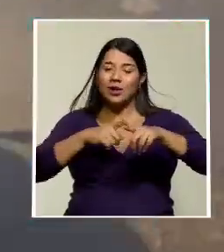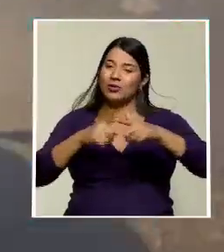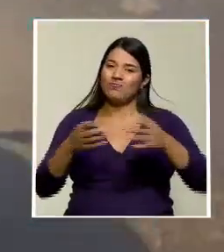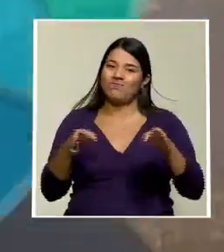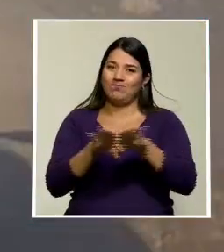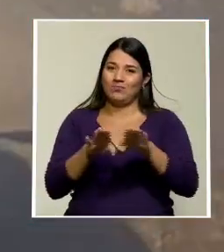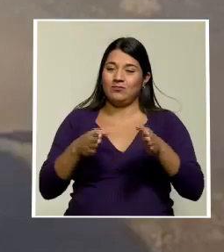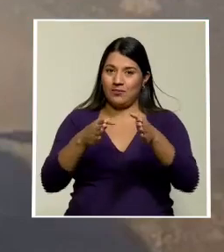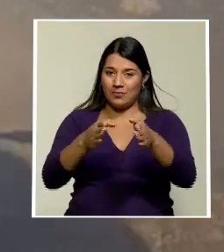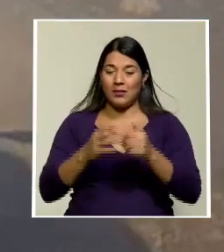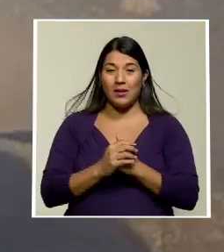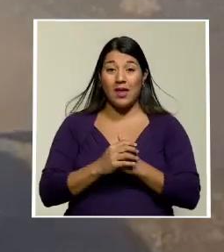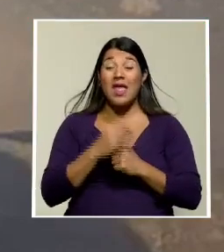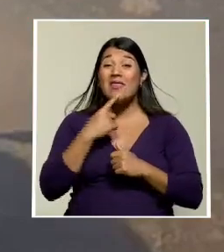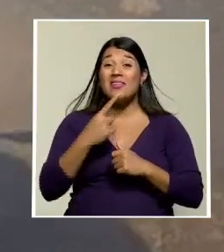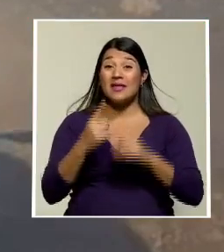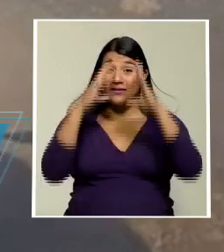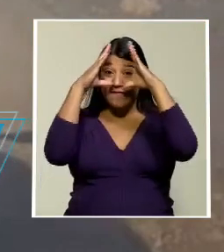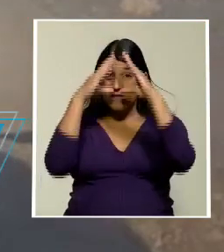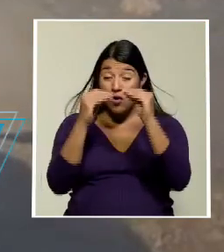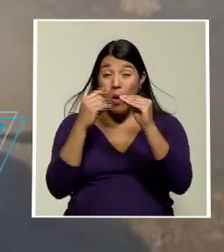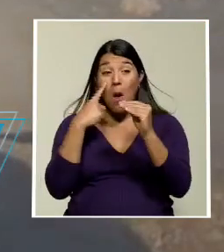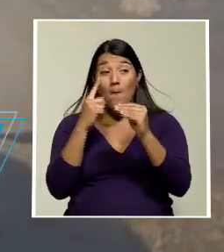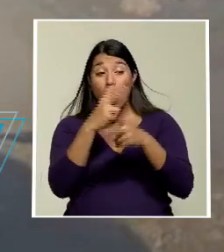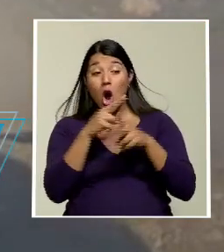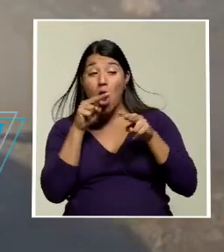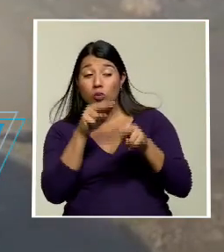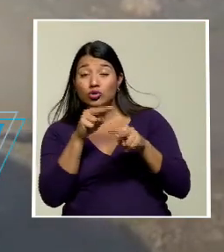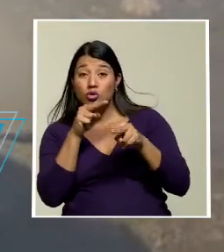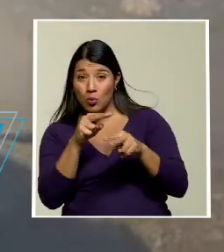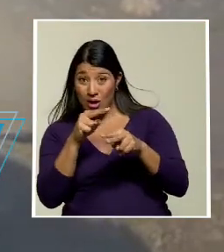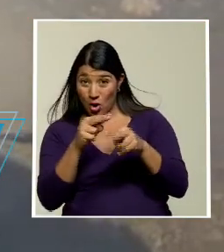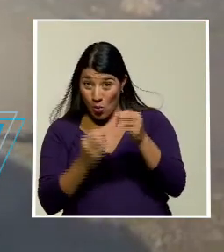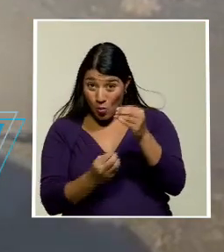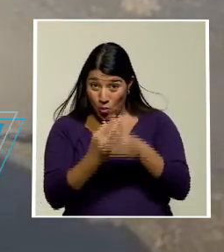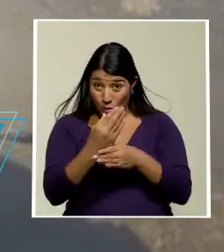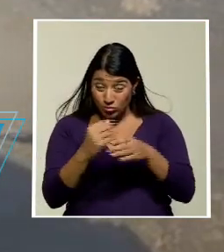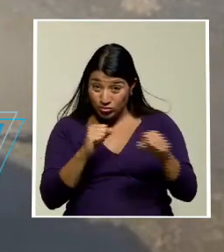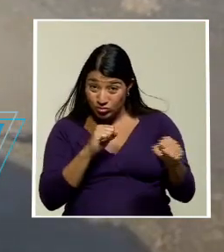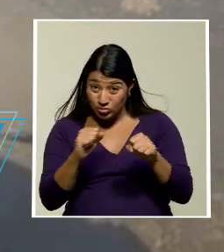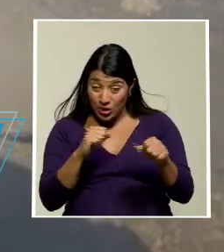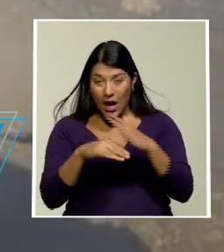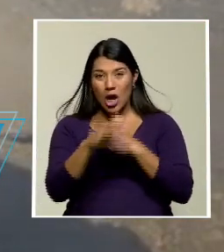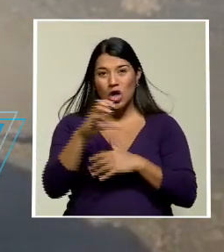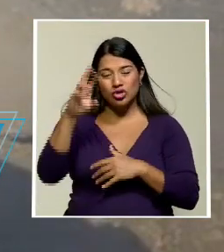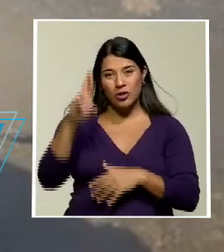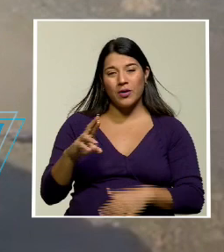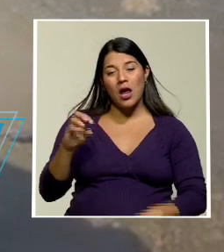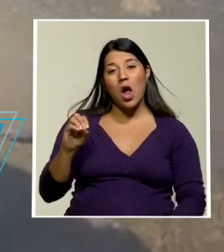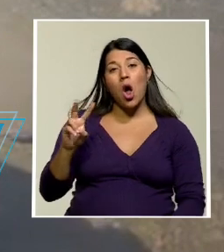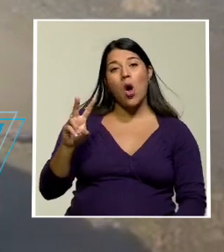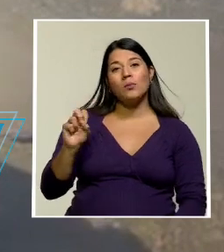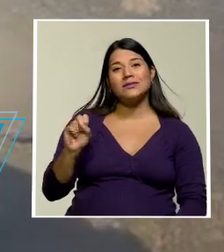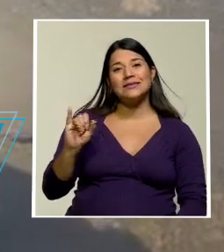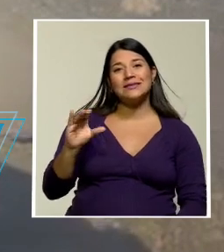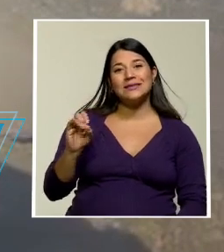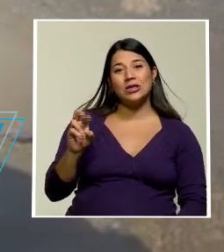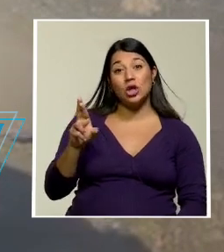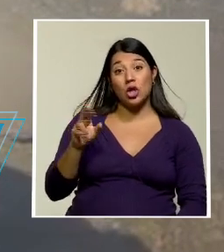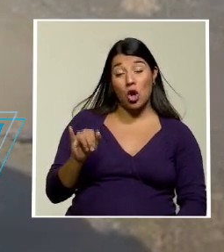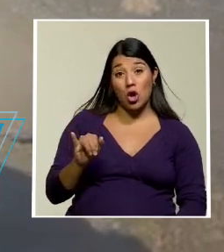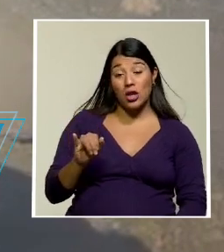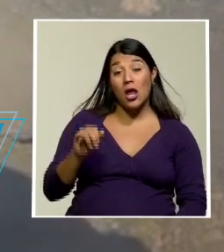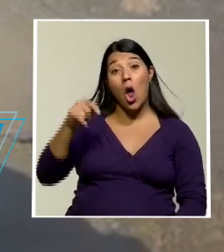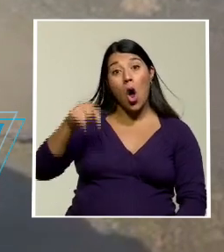De acuerdo con el informe emitido por el Observatorio Vulcanológico y Sismológico de Costa Rica-Opsicori, este 3 de noviembre se registró una